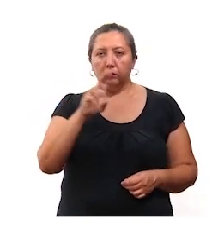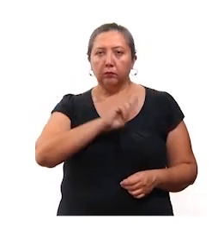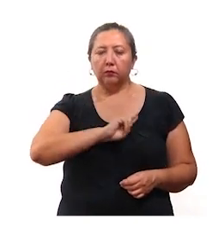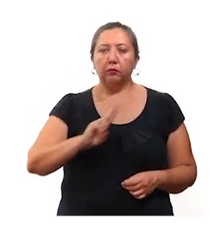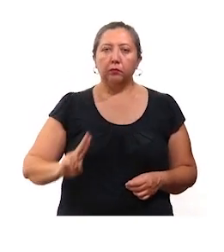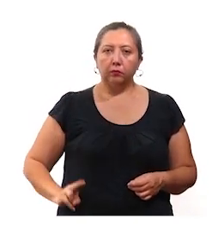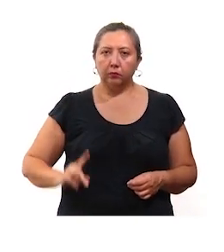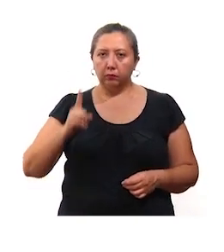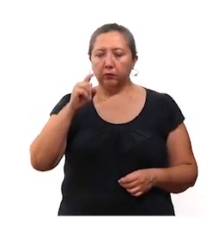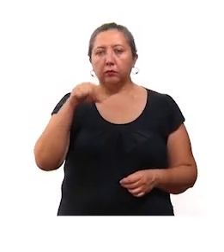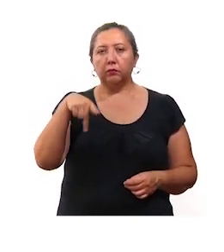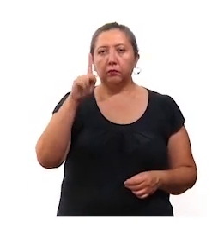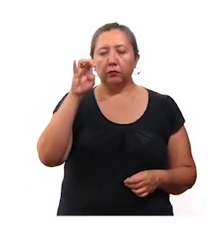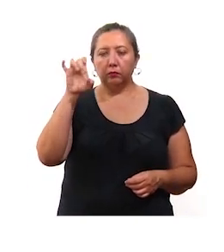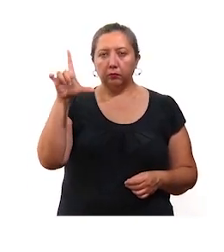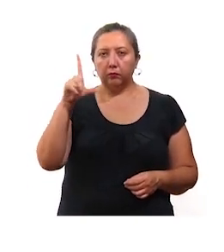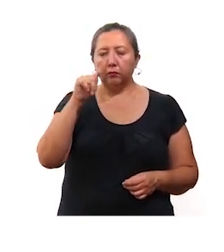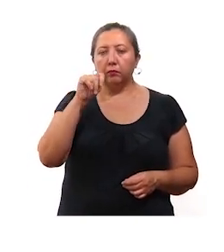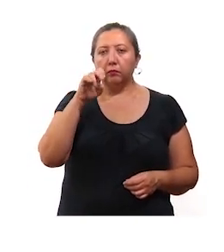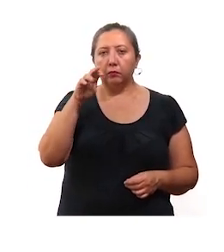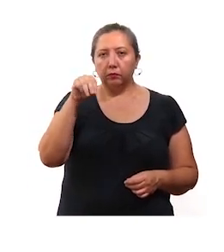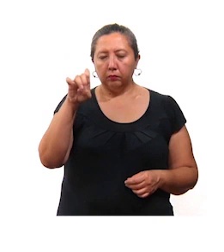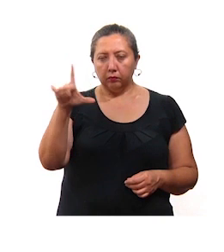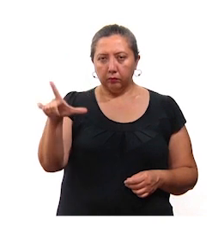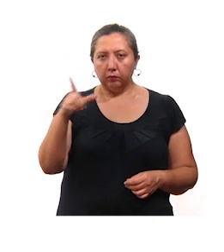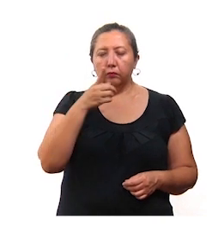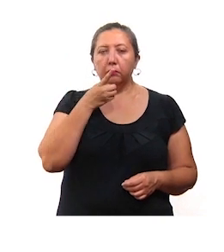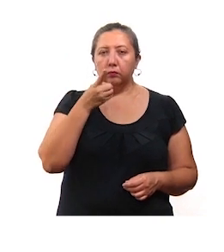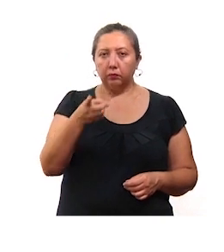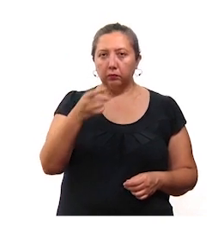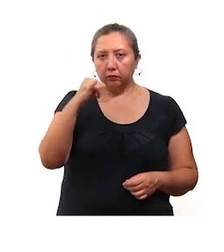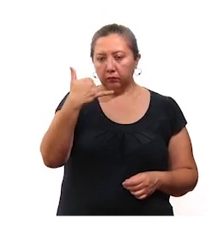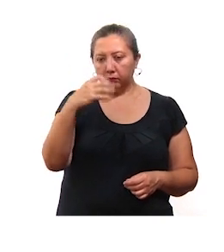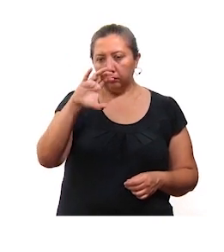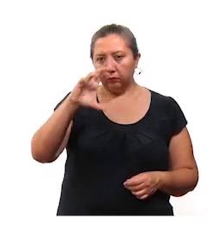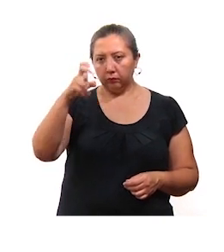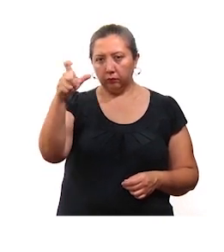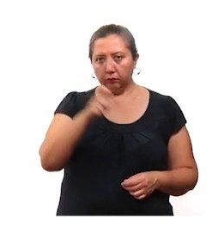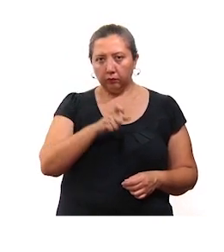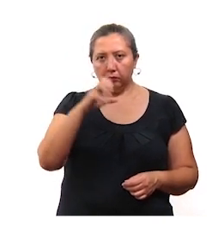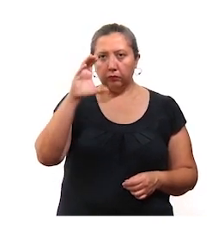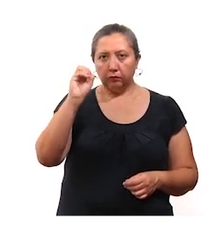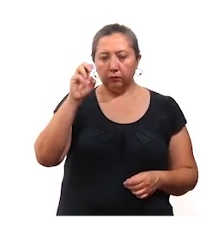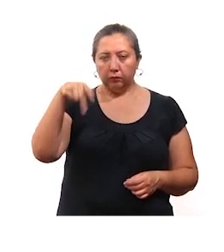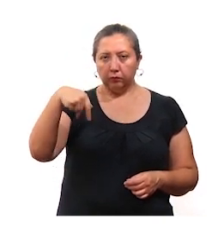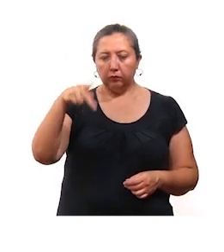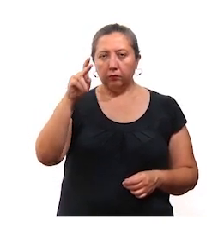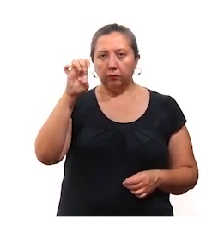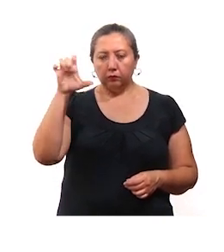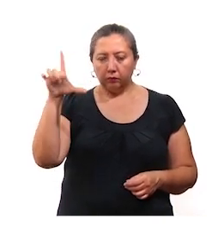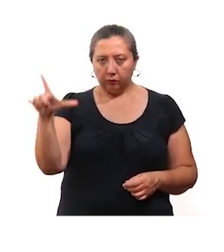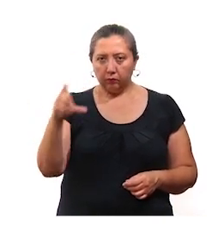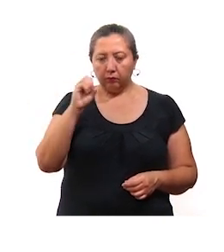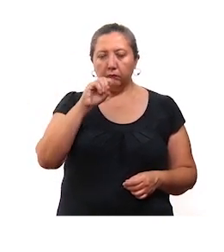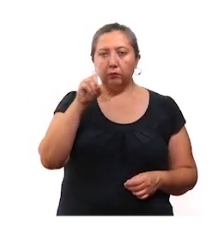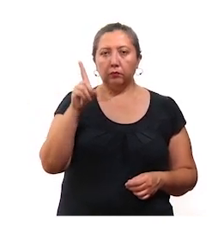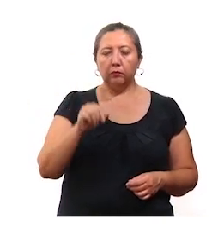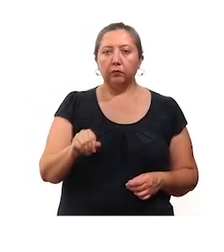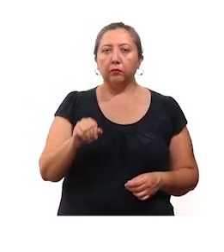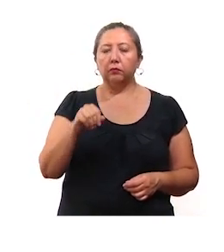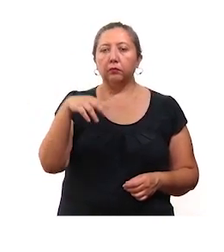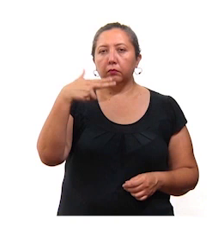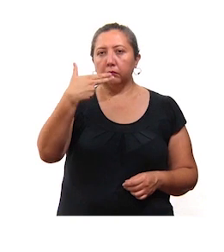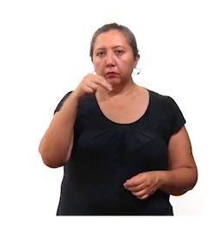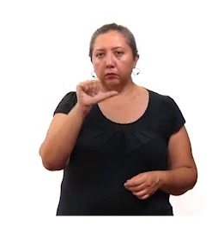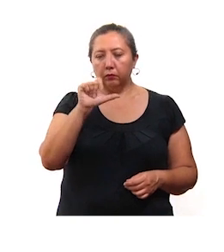Humán, 1 en Aquil, Calotmul, Chaxiquín, Chemash, Concal, Tzilán de Bravo, Tsononcawich,